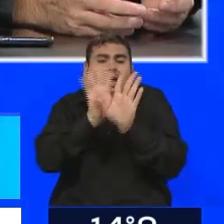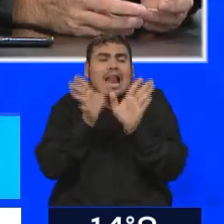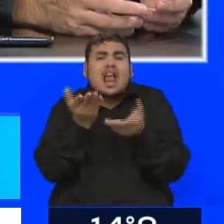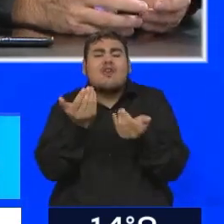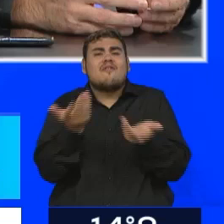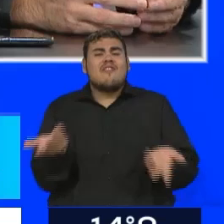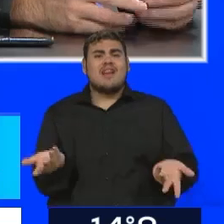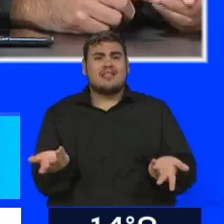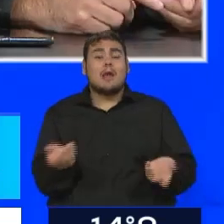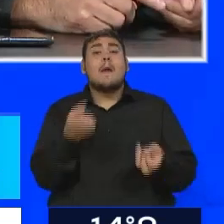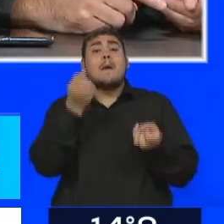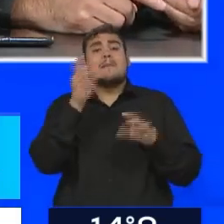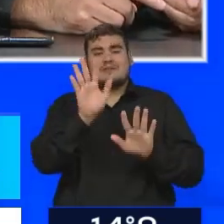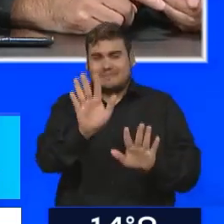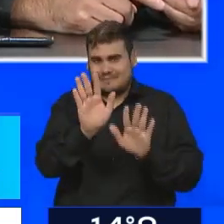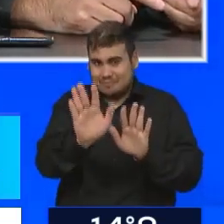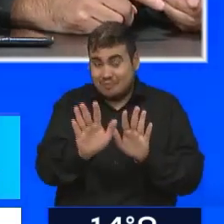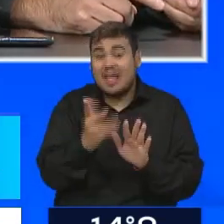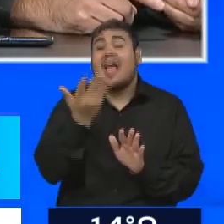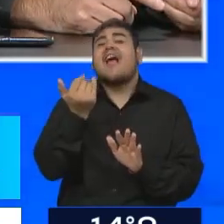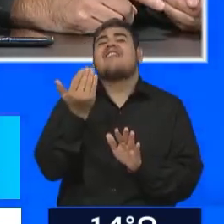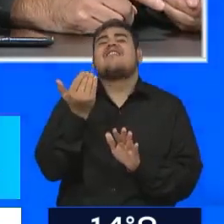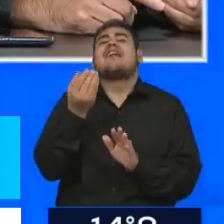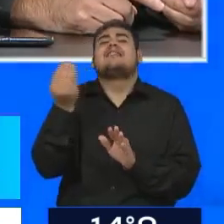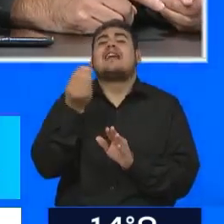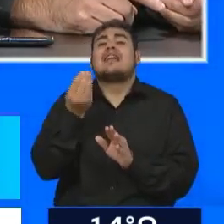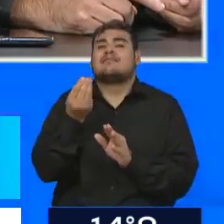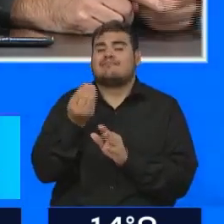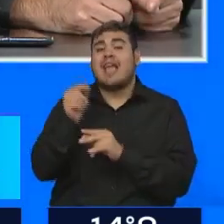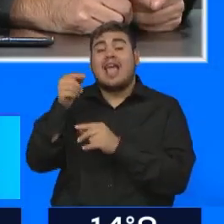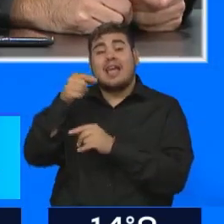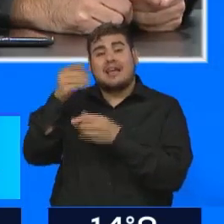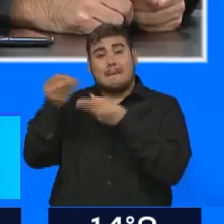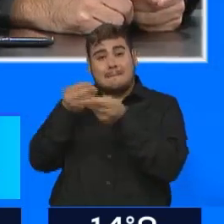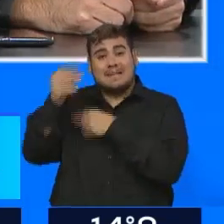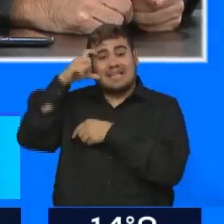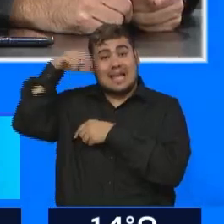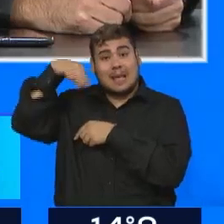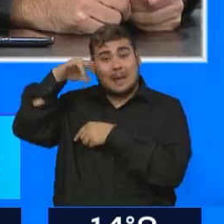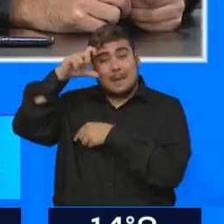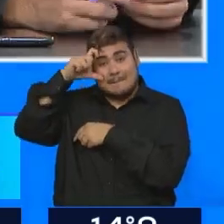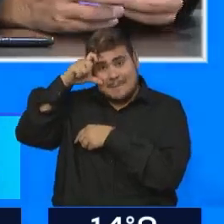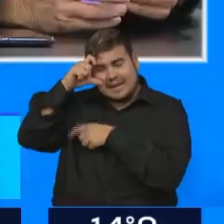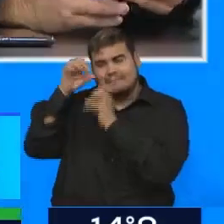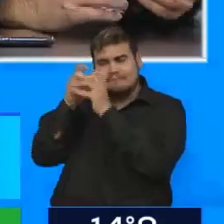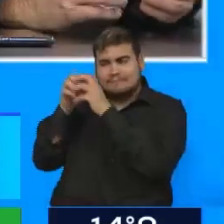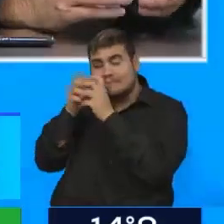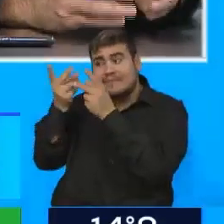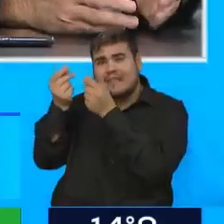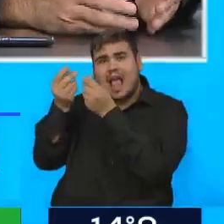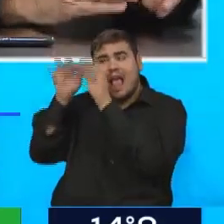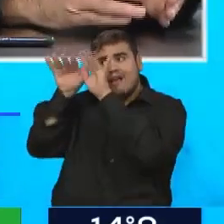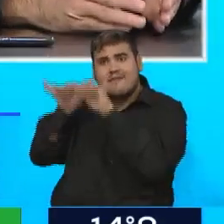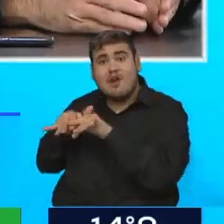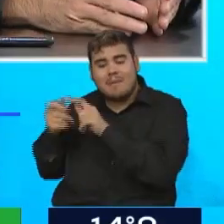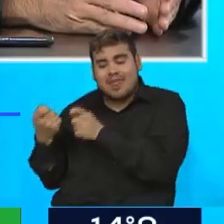técnico del EPRE. Estamos hablando a días. Estamos de que empiece a regir la nueva tarifa. Se cree que